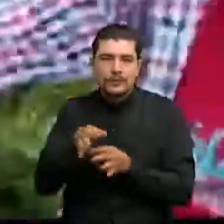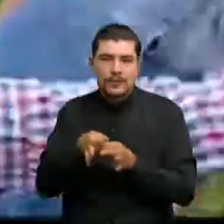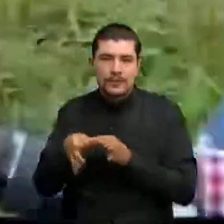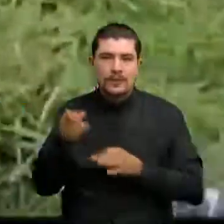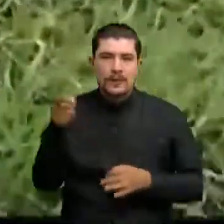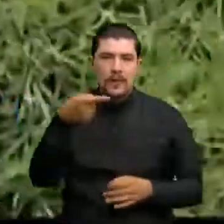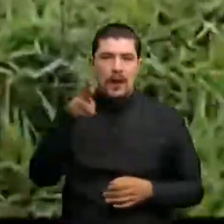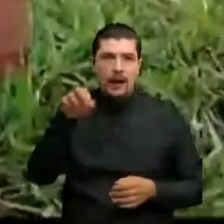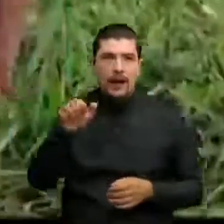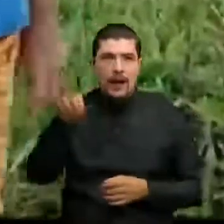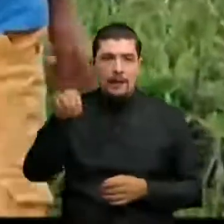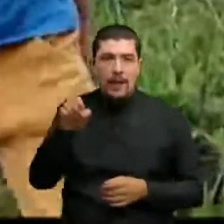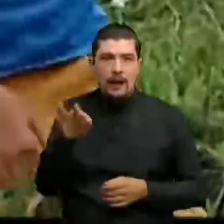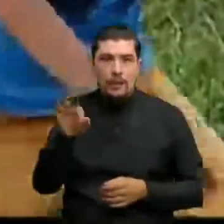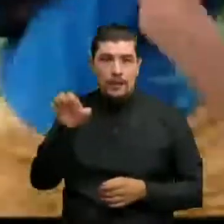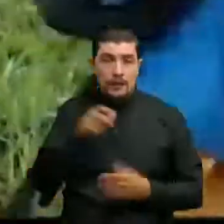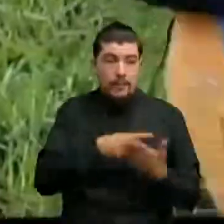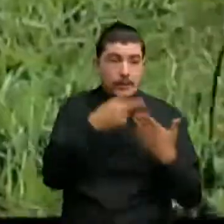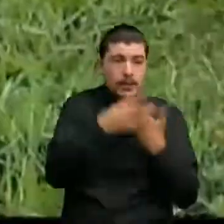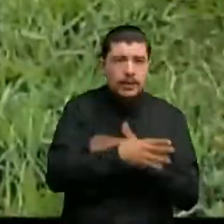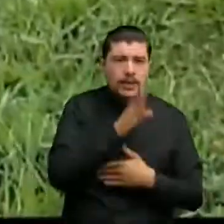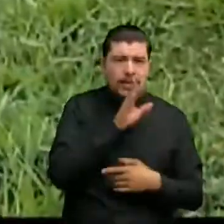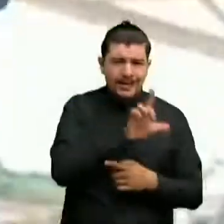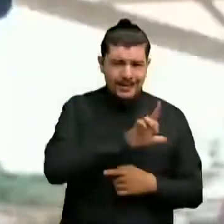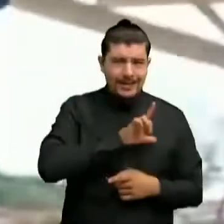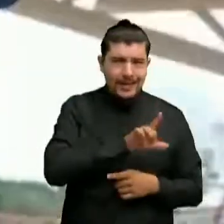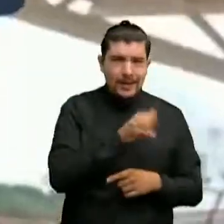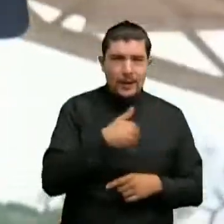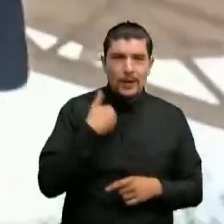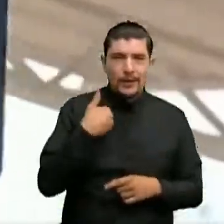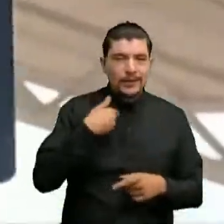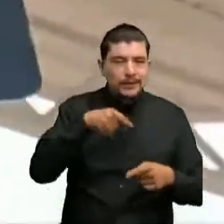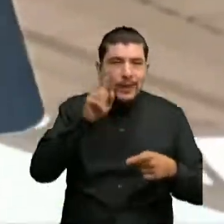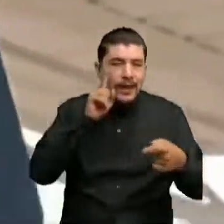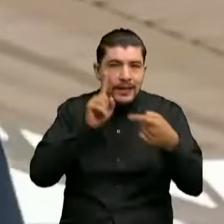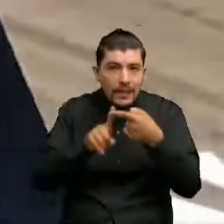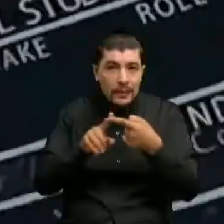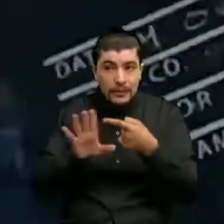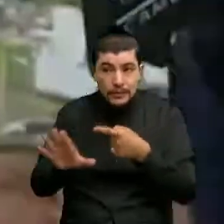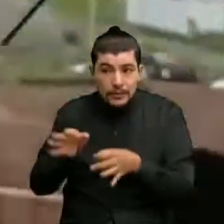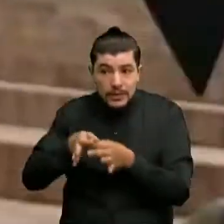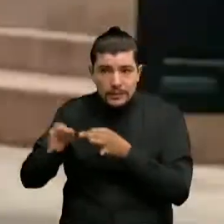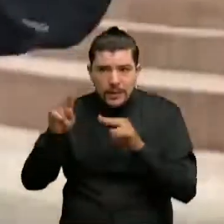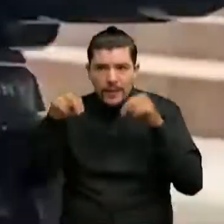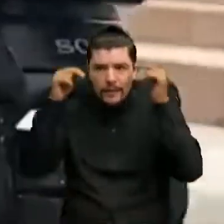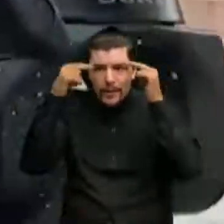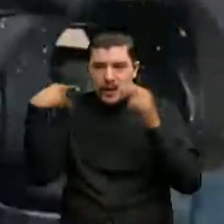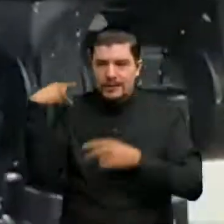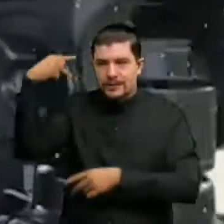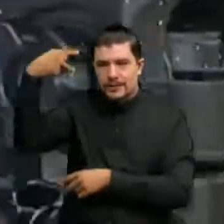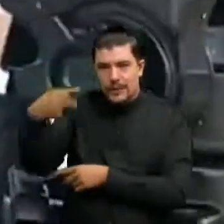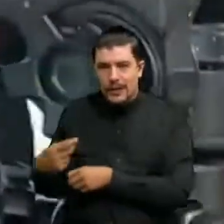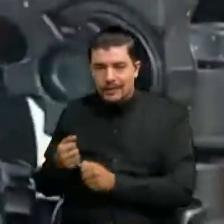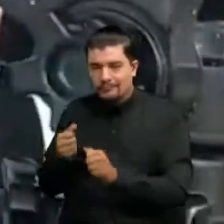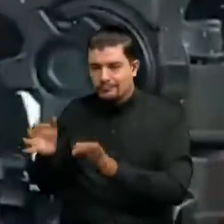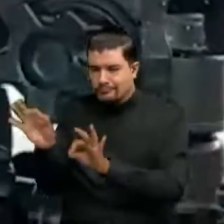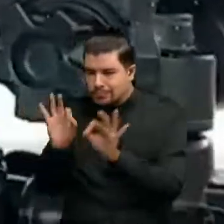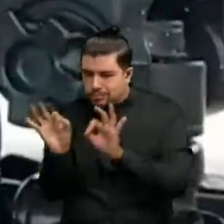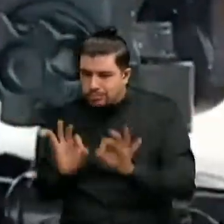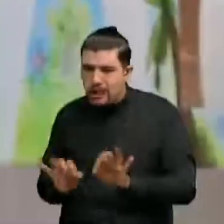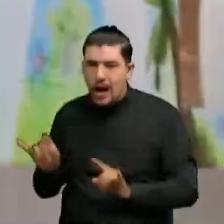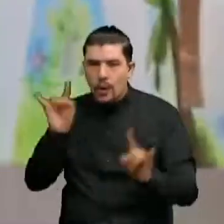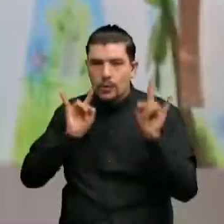Un proyecto liderado por jóvenes Con el objetivo de reconstruir la memoria histórica del municipio A través de herramientas